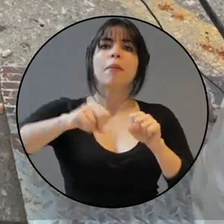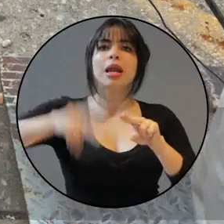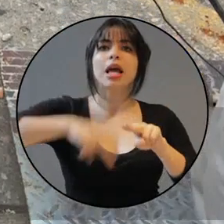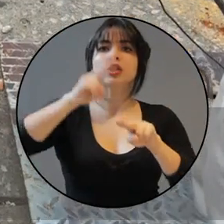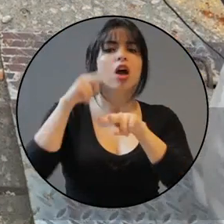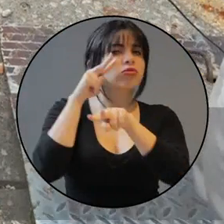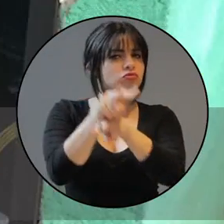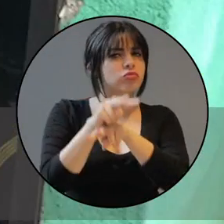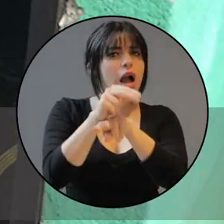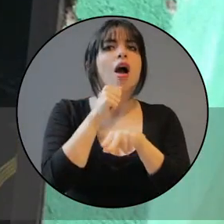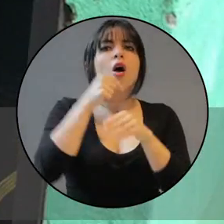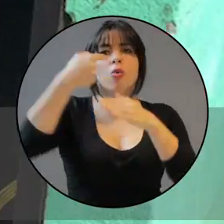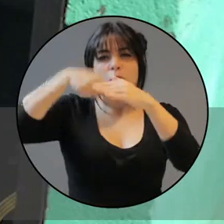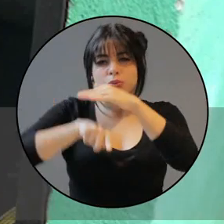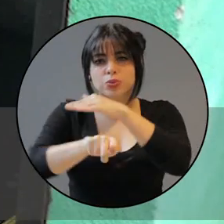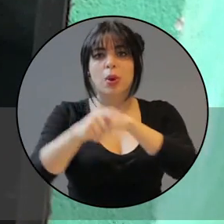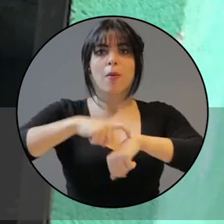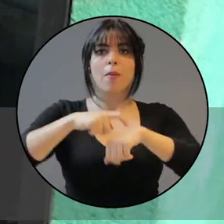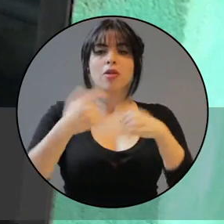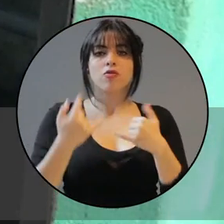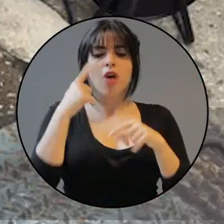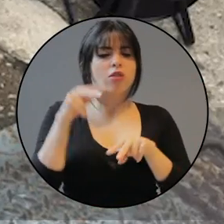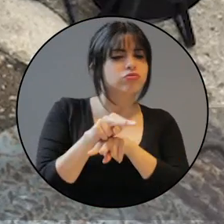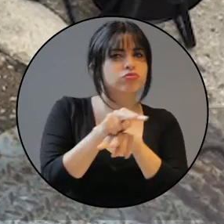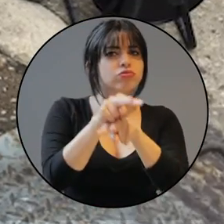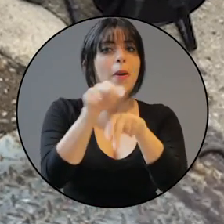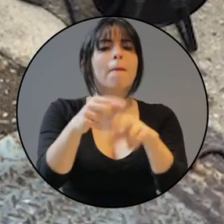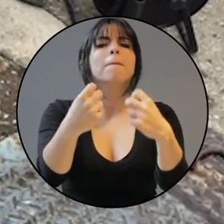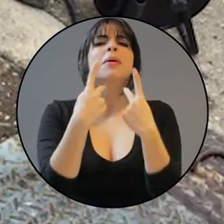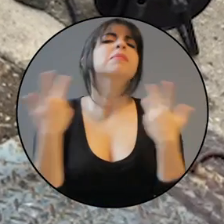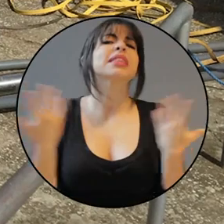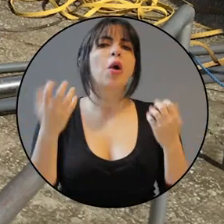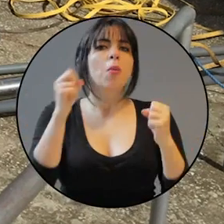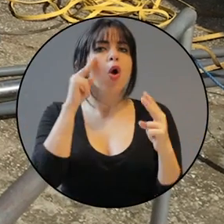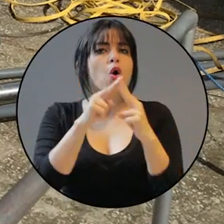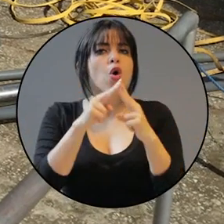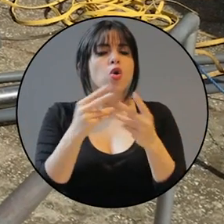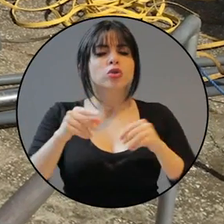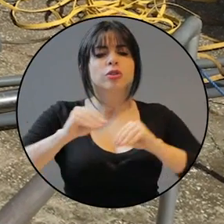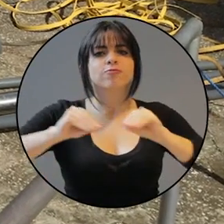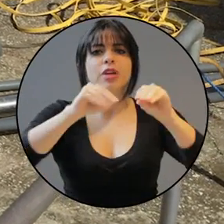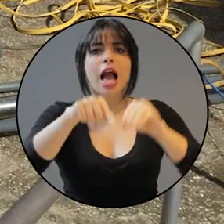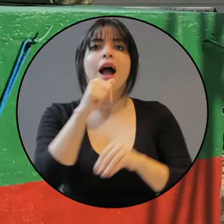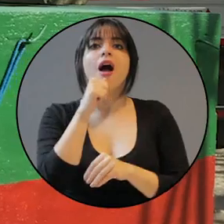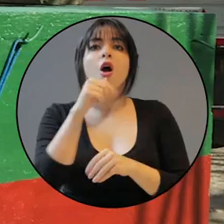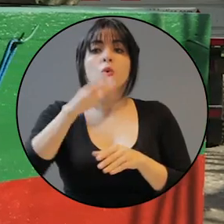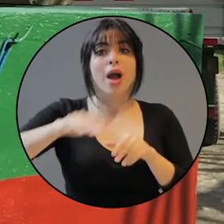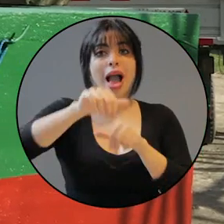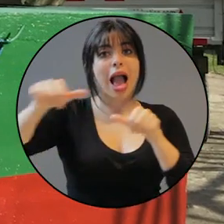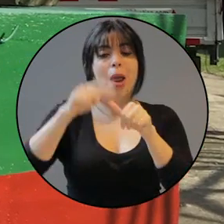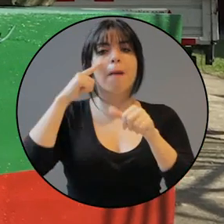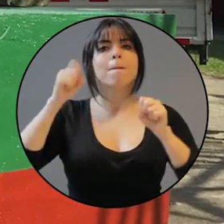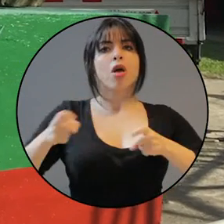Sistema Nacional de Monitoreo para Aguas Subterráneas en Tiempo Real, lo que nos permitirá conocer la dinámica de los acuíferos de esta